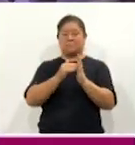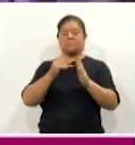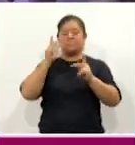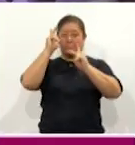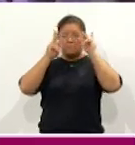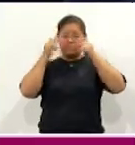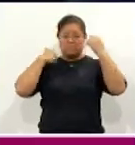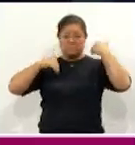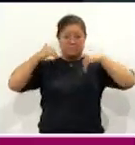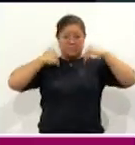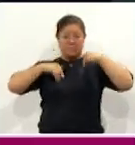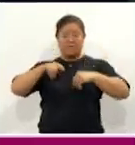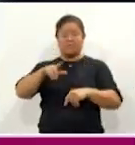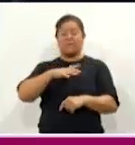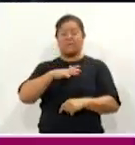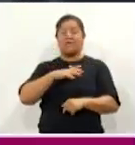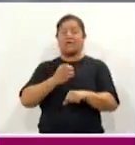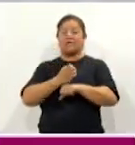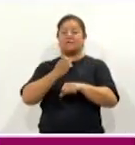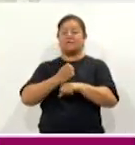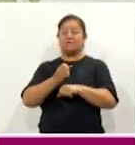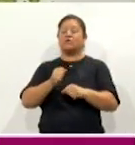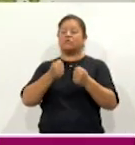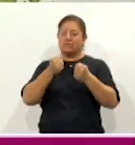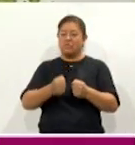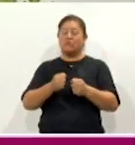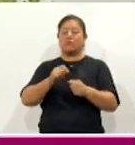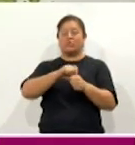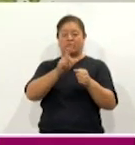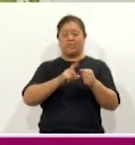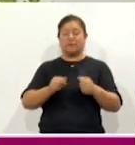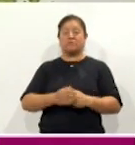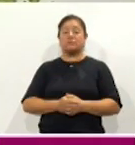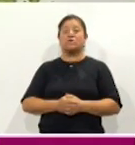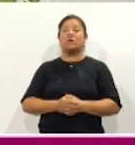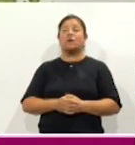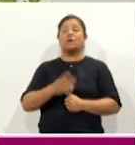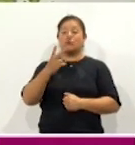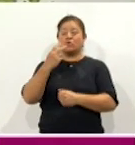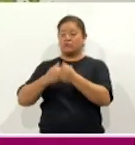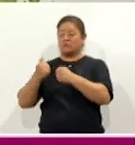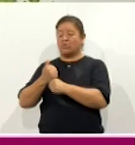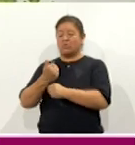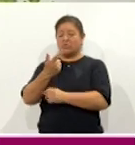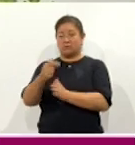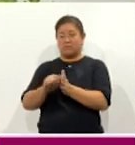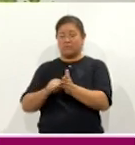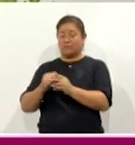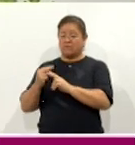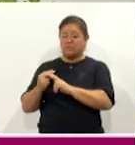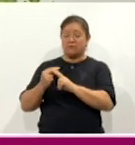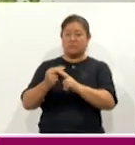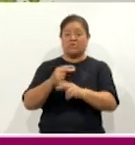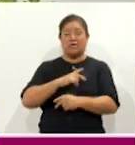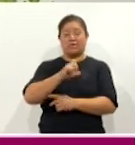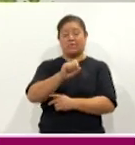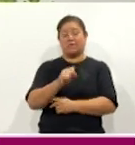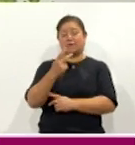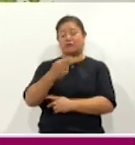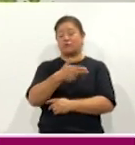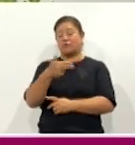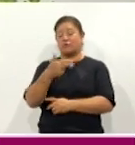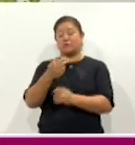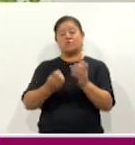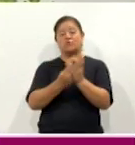además de que se mantiene como el estado más seguro del país. Hoy en dos años y siete meses se han abierto 22 nuevos hoteles